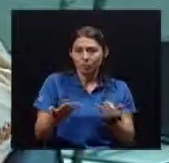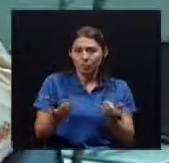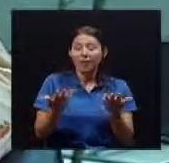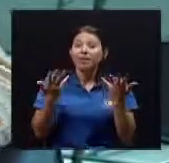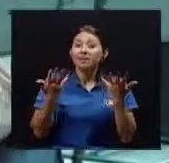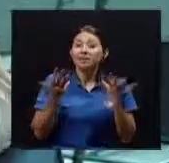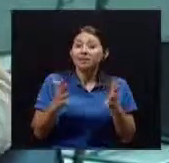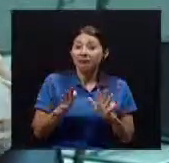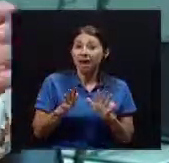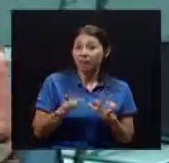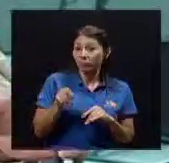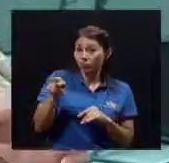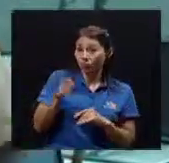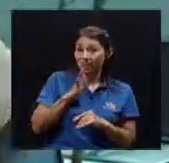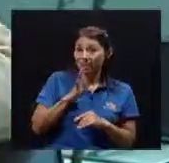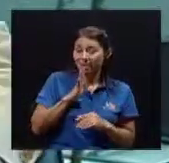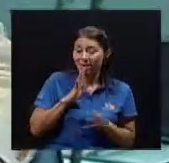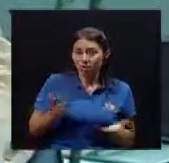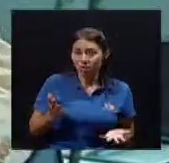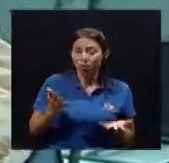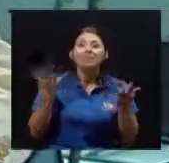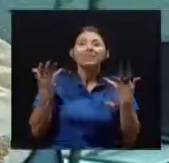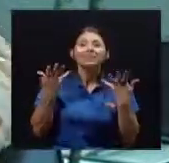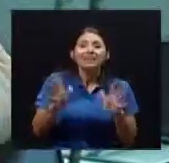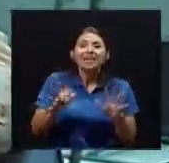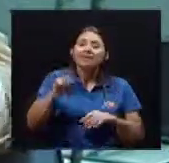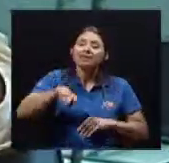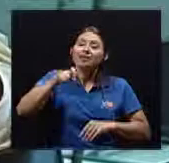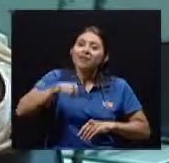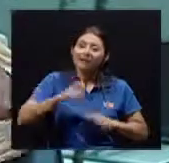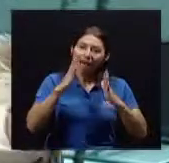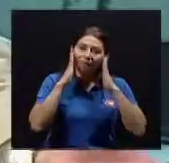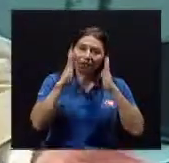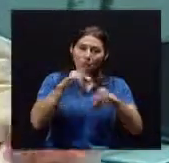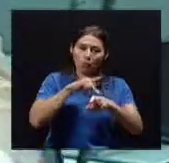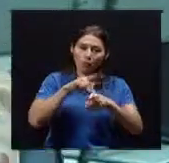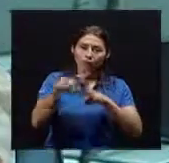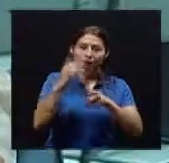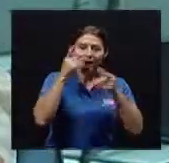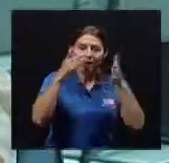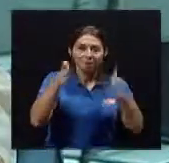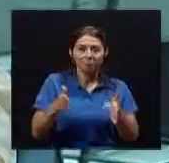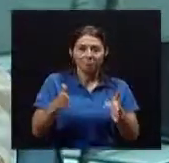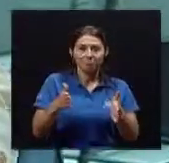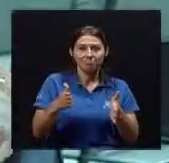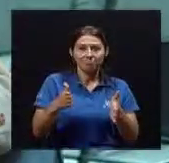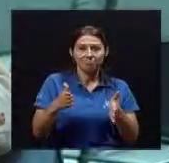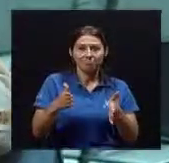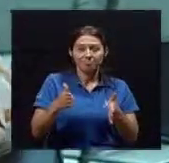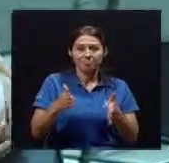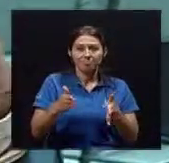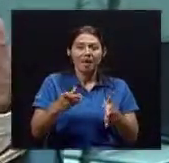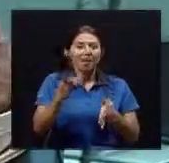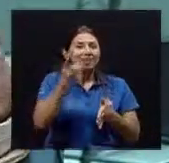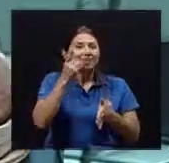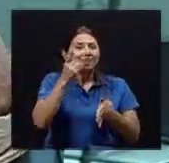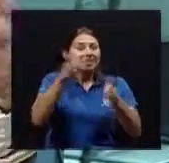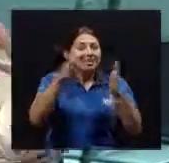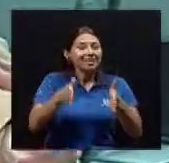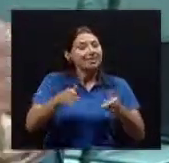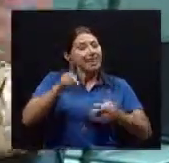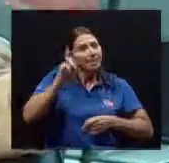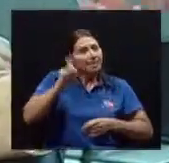Ya a ese nivel Que usted está hablando Ya se requiere De una atención Profesional El profesional Debería